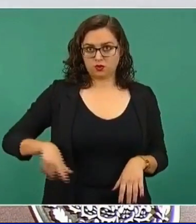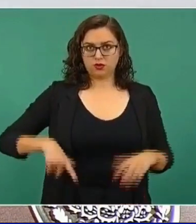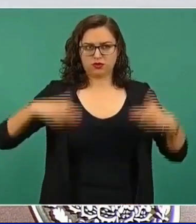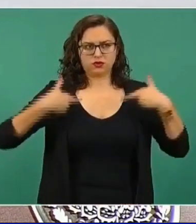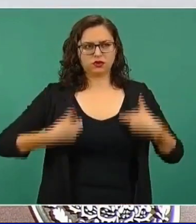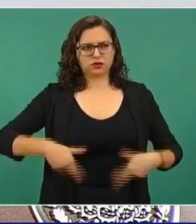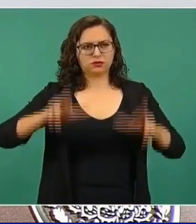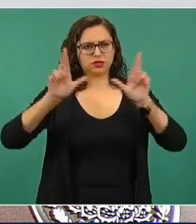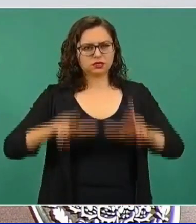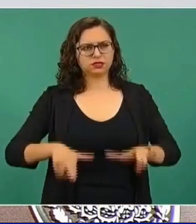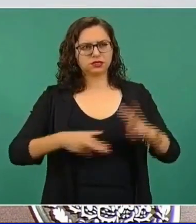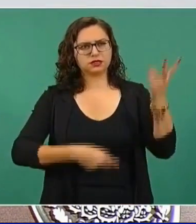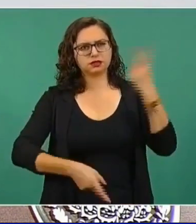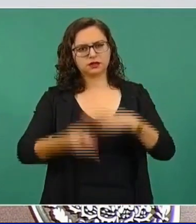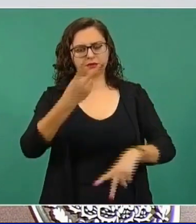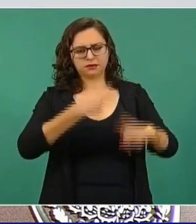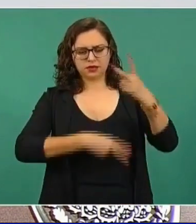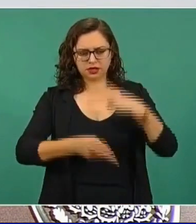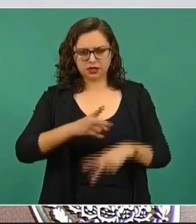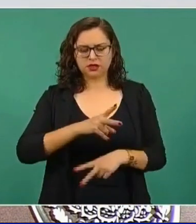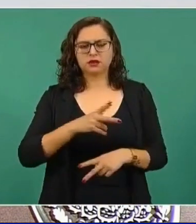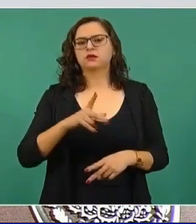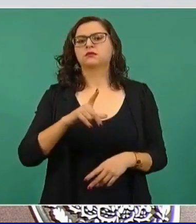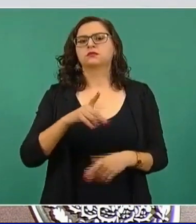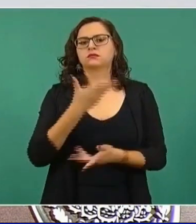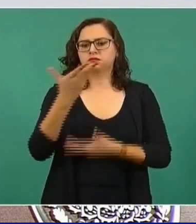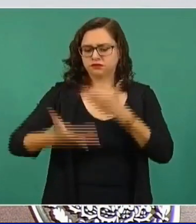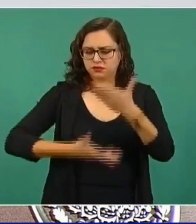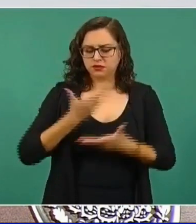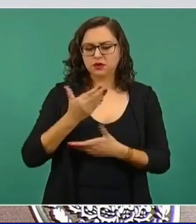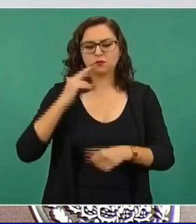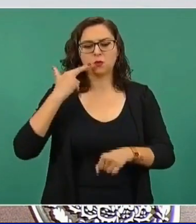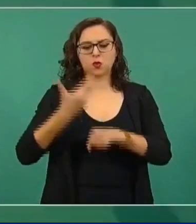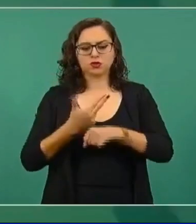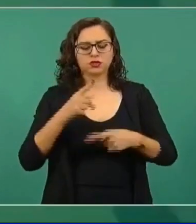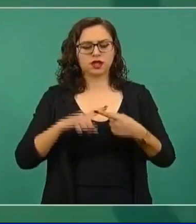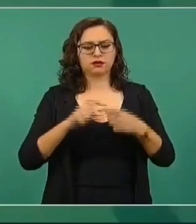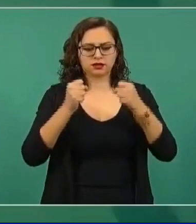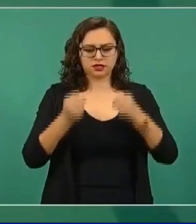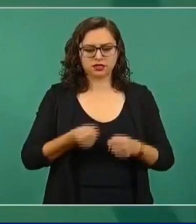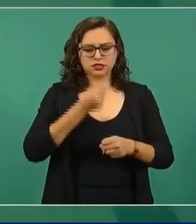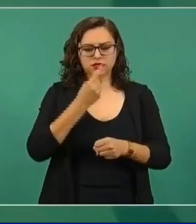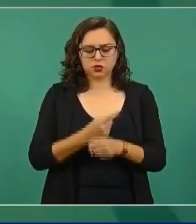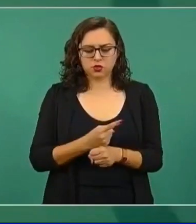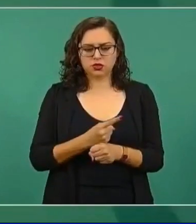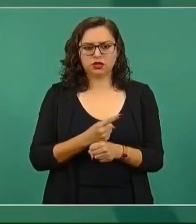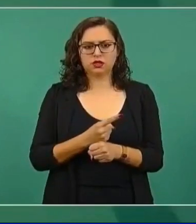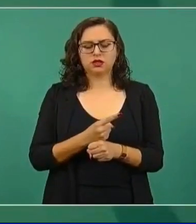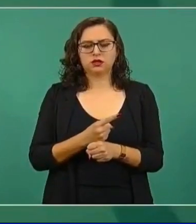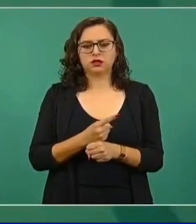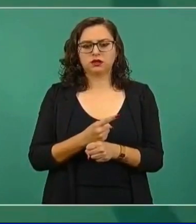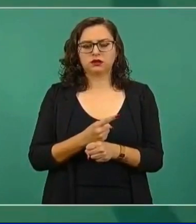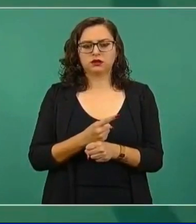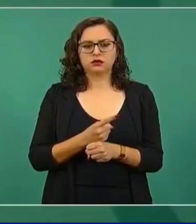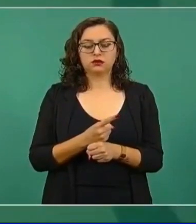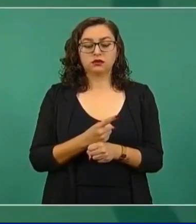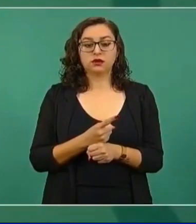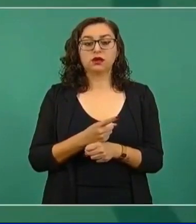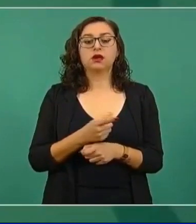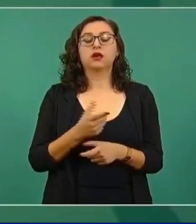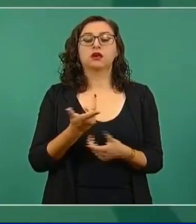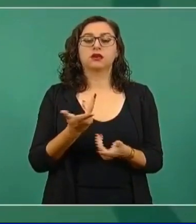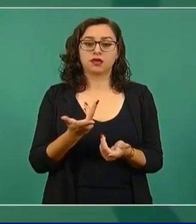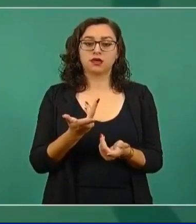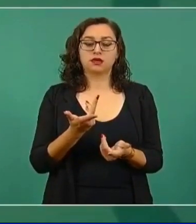funcionarios encargados de seguridad interior y